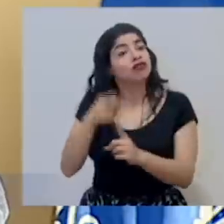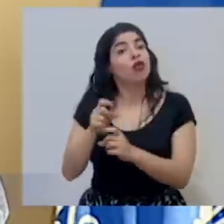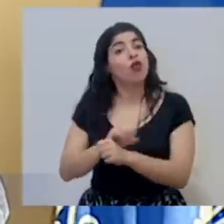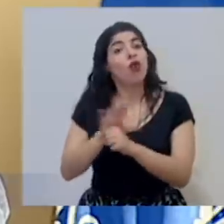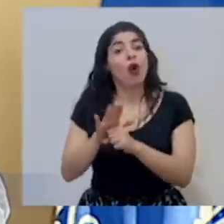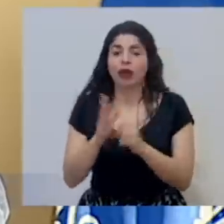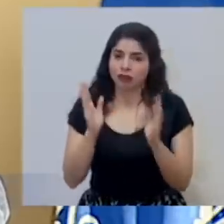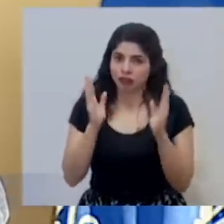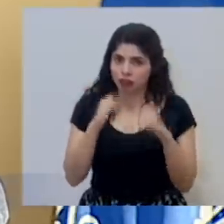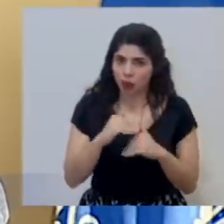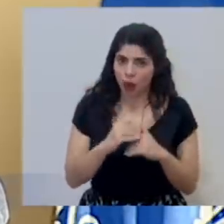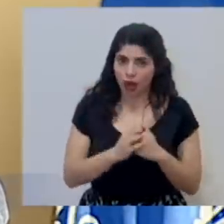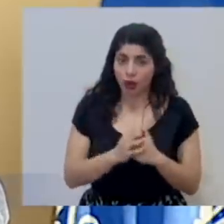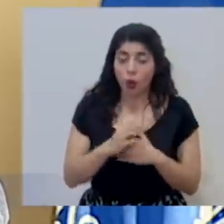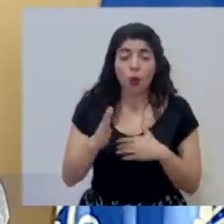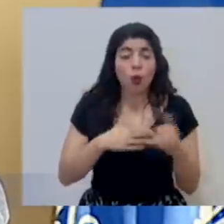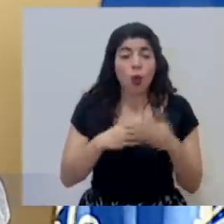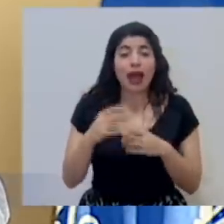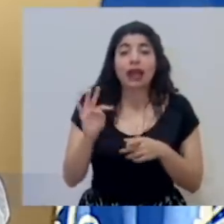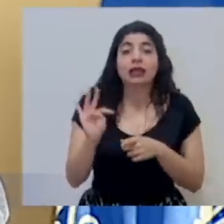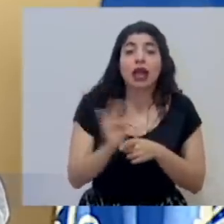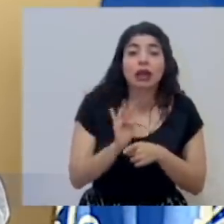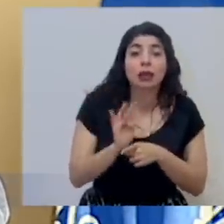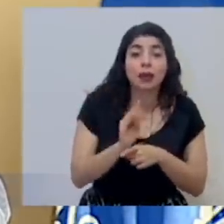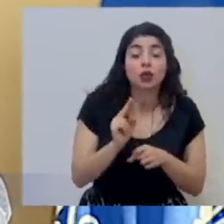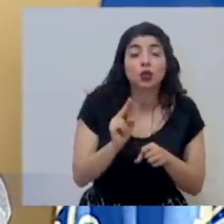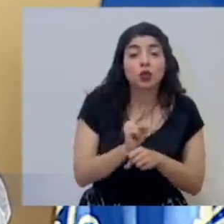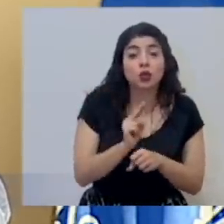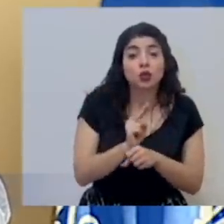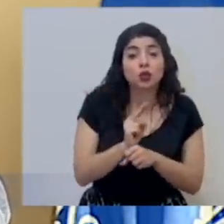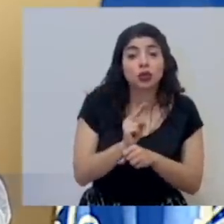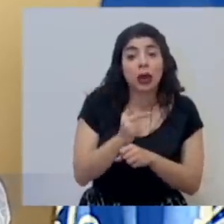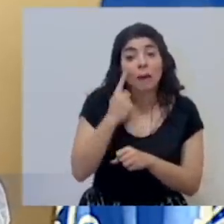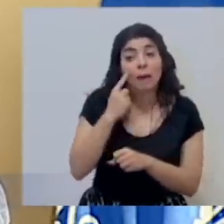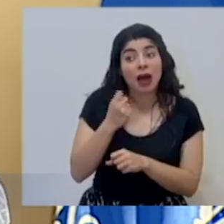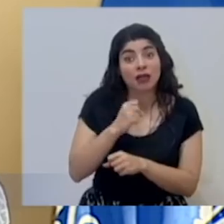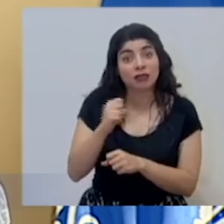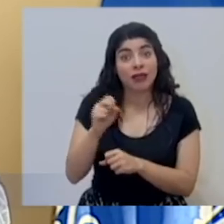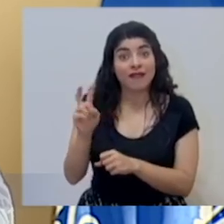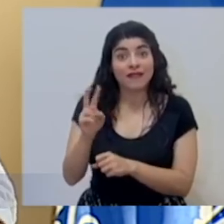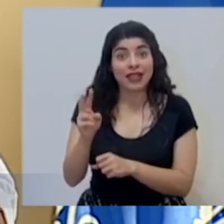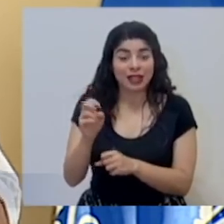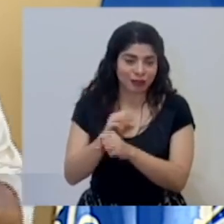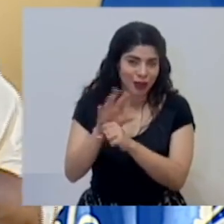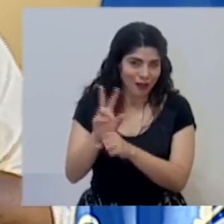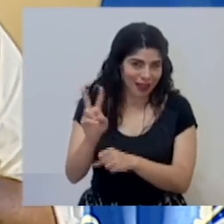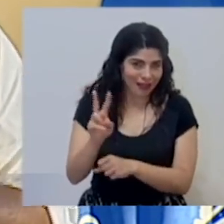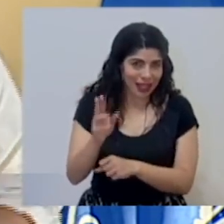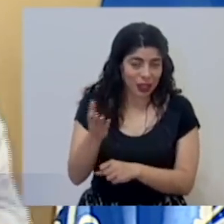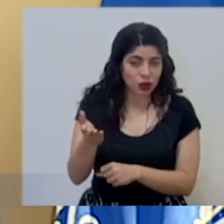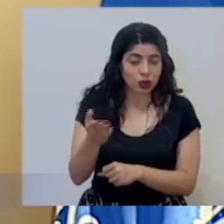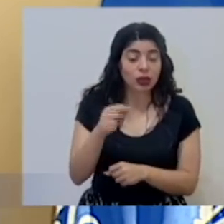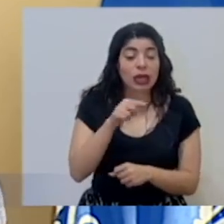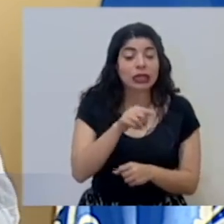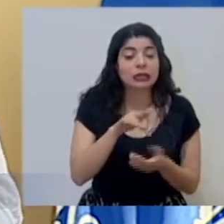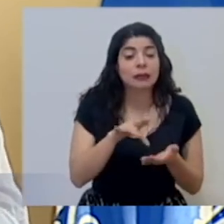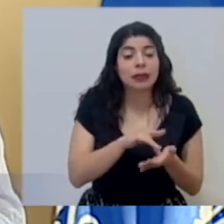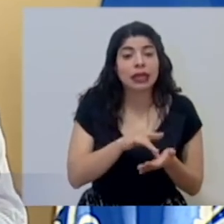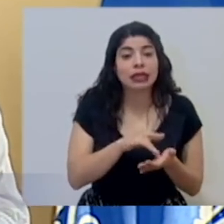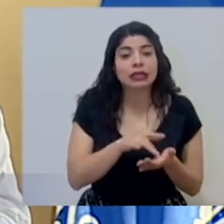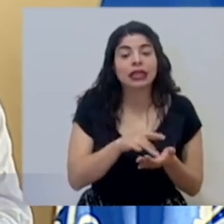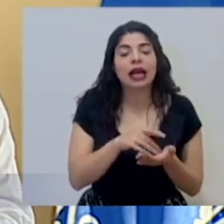para el COVID. Todos los tratamientos que se utilizan para un virus, que el COVID es un virus, son medicamentos que permiten